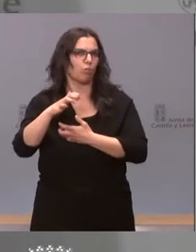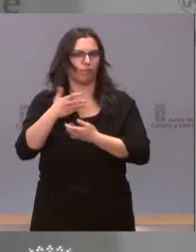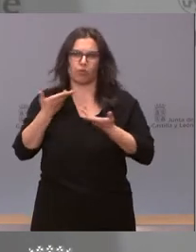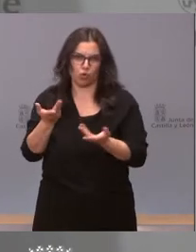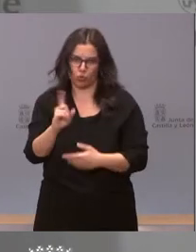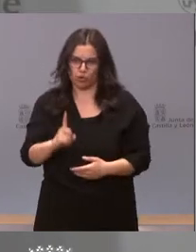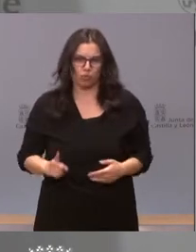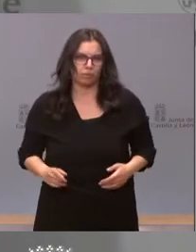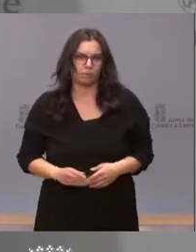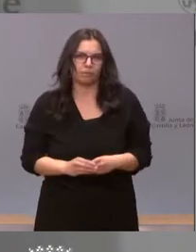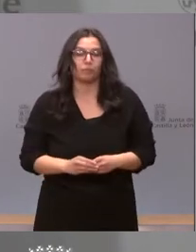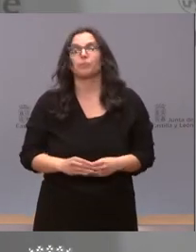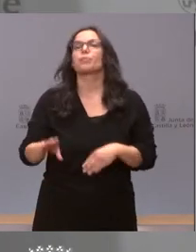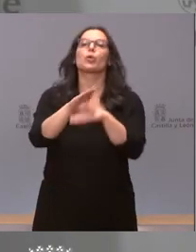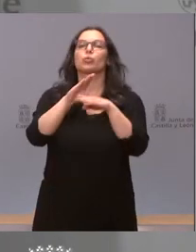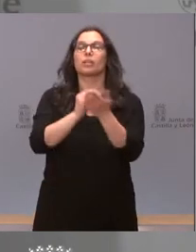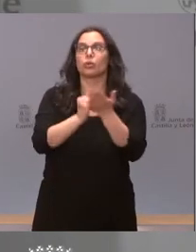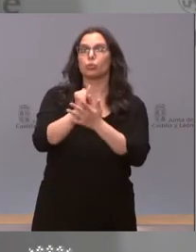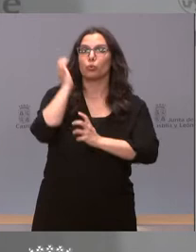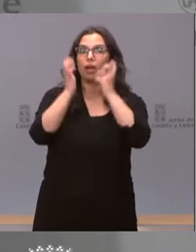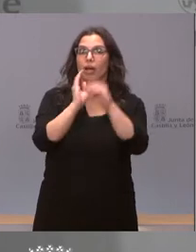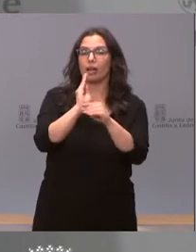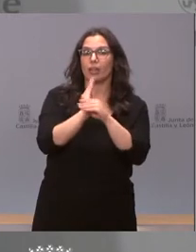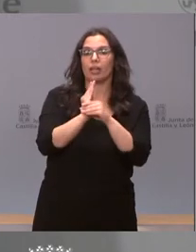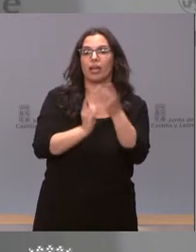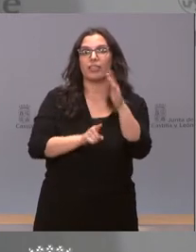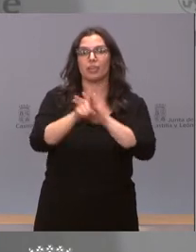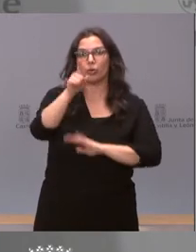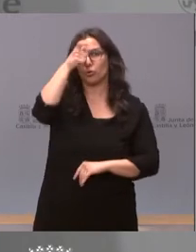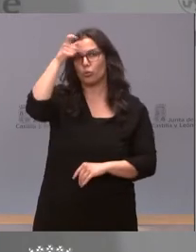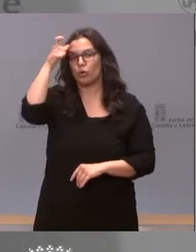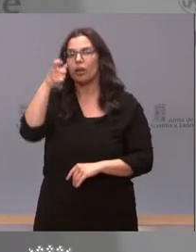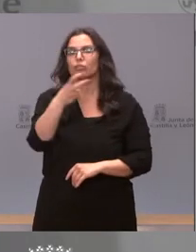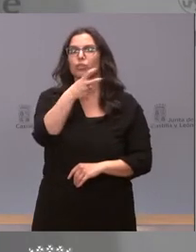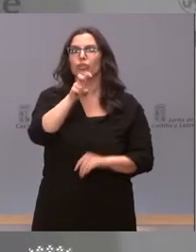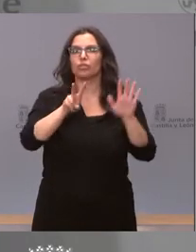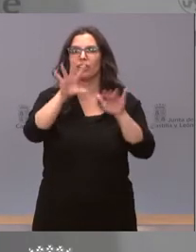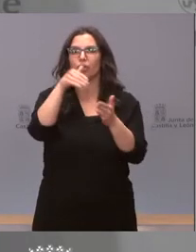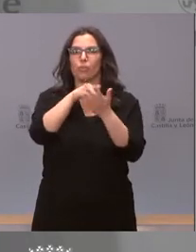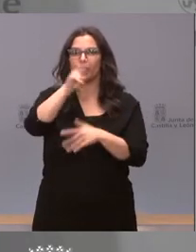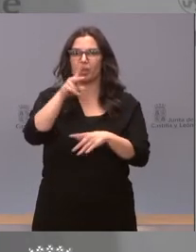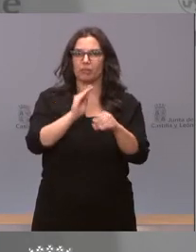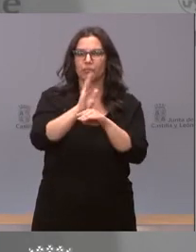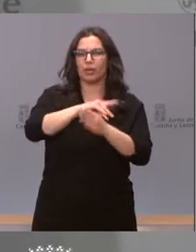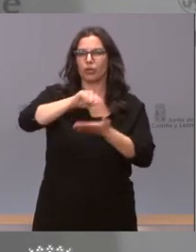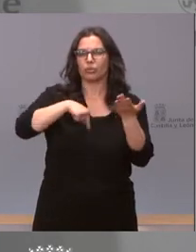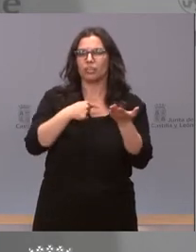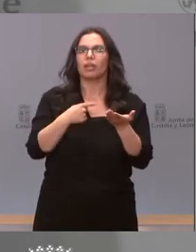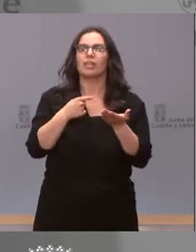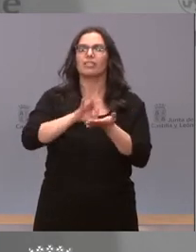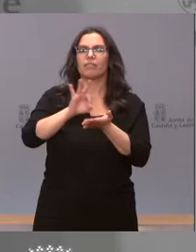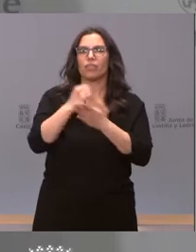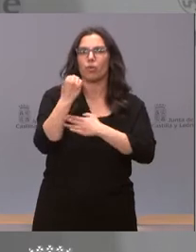La Consejería de Agricultura, Ganadería y Desarrollo Rural destina 265.000 euros a la contratación del Servicio de Apoyo Técnico